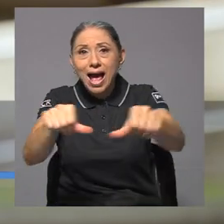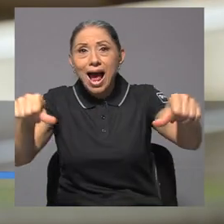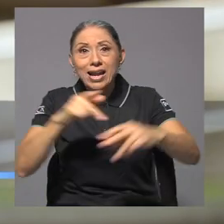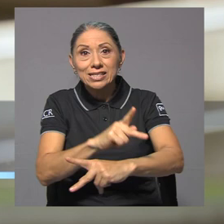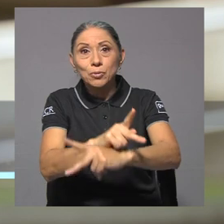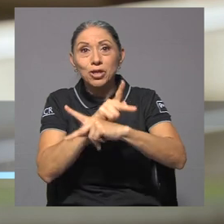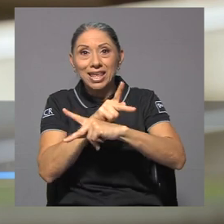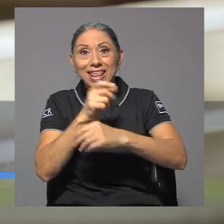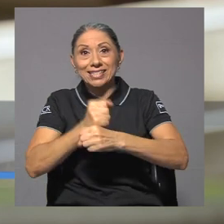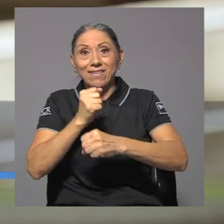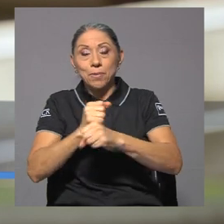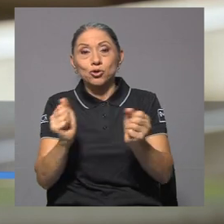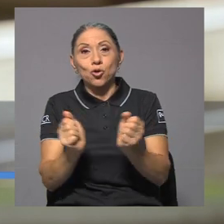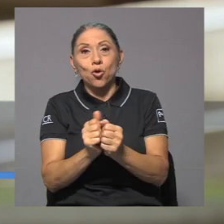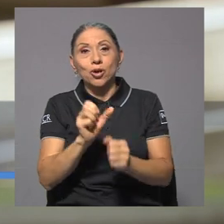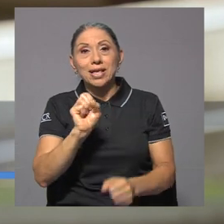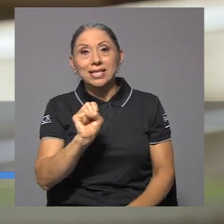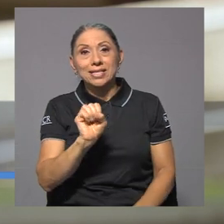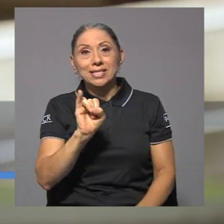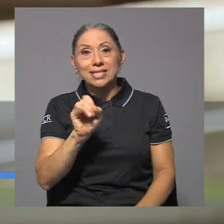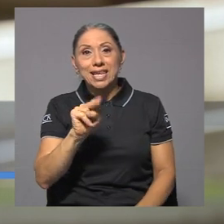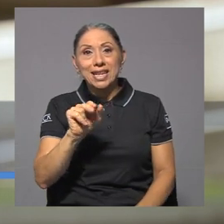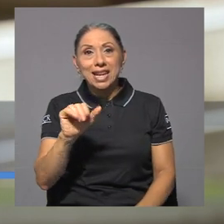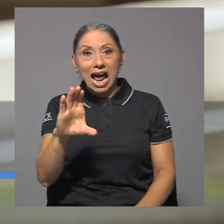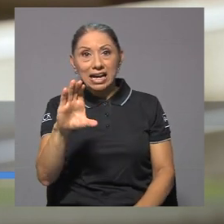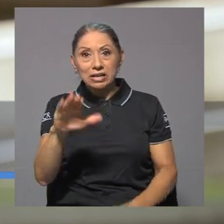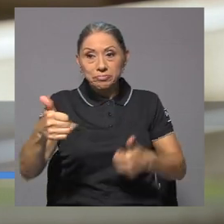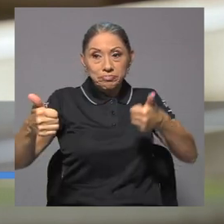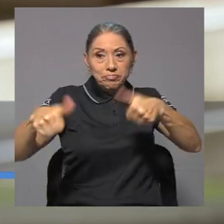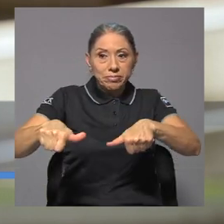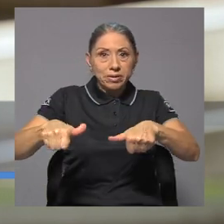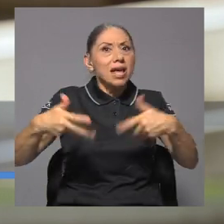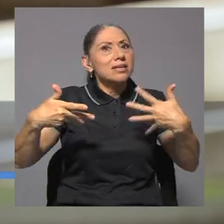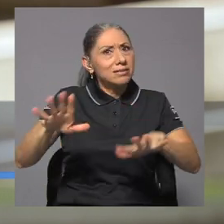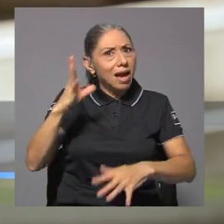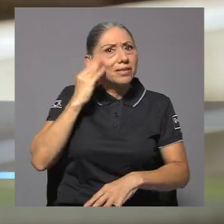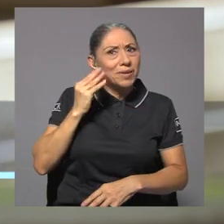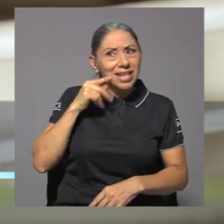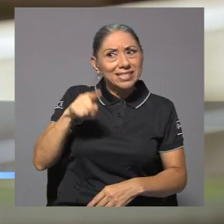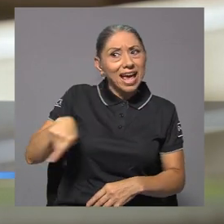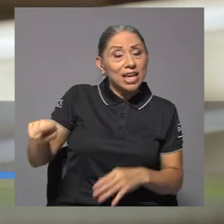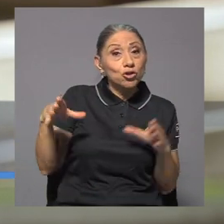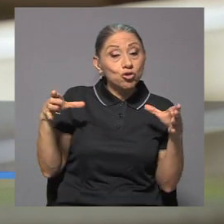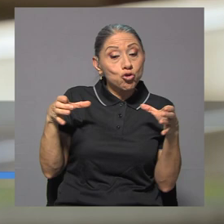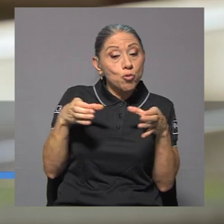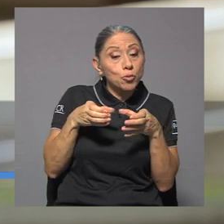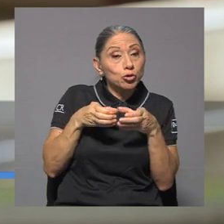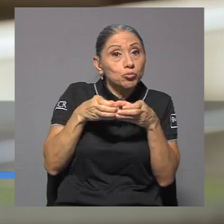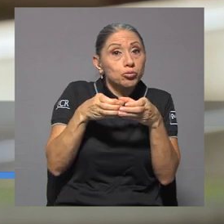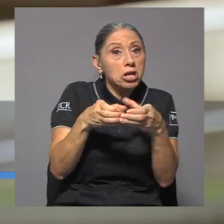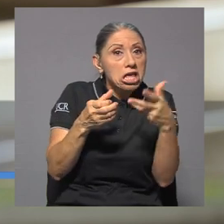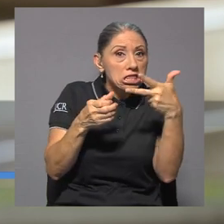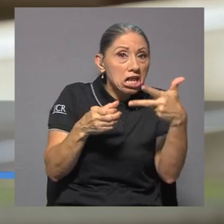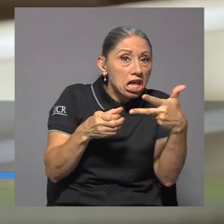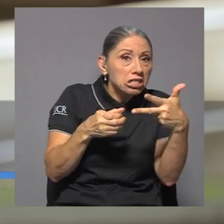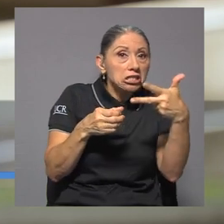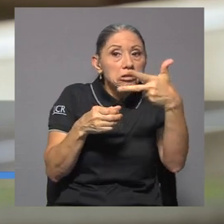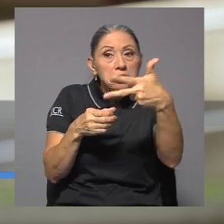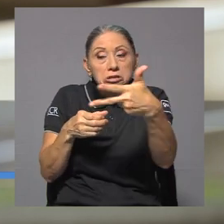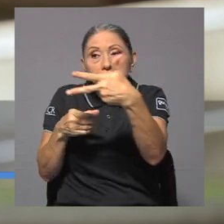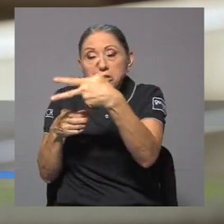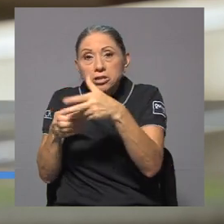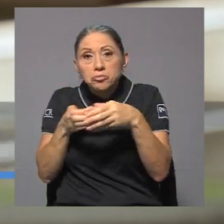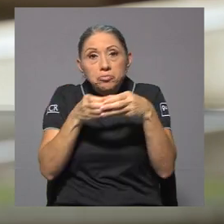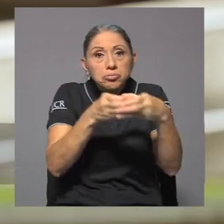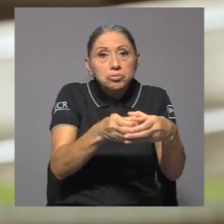trabajamos con el SINAC, ¿verdad? Que tenemos un convenio y ya tuvimos la experiencia de que ellos fueran en grupos pequeñitos, iban tres estudiantes